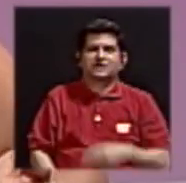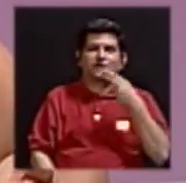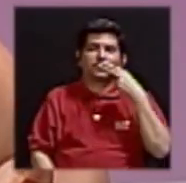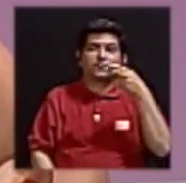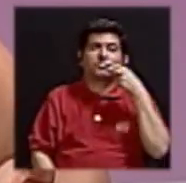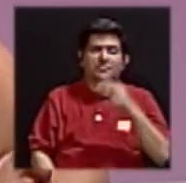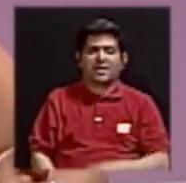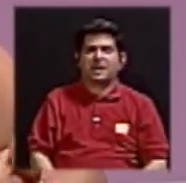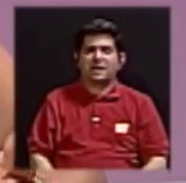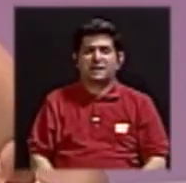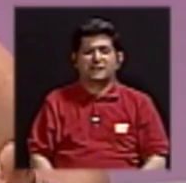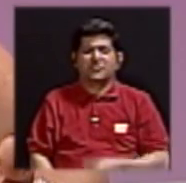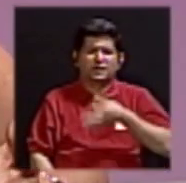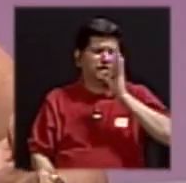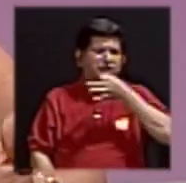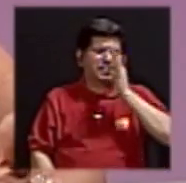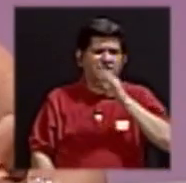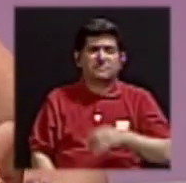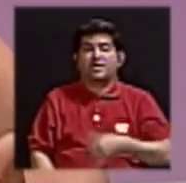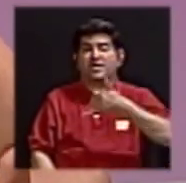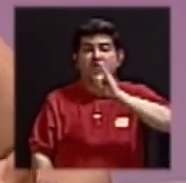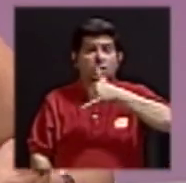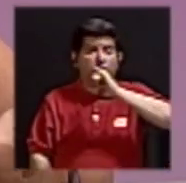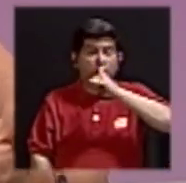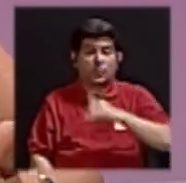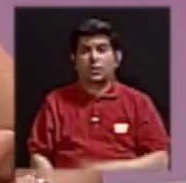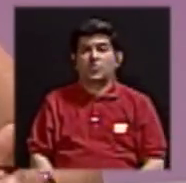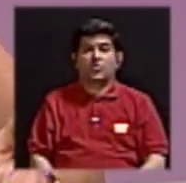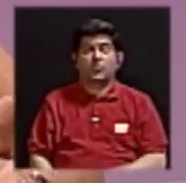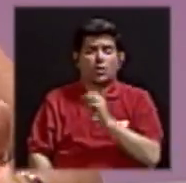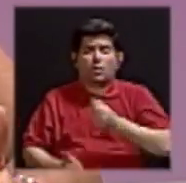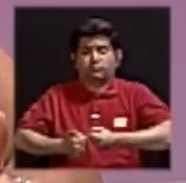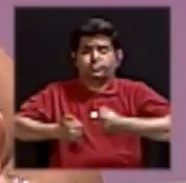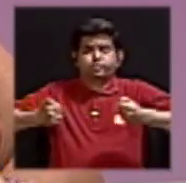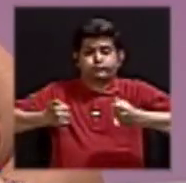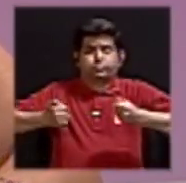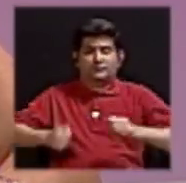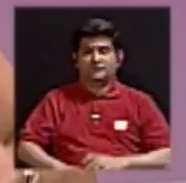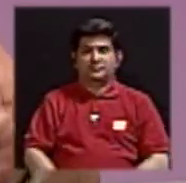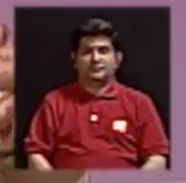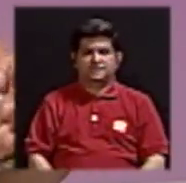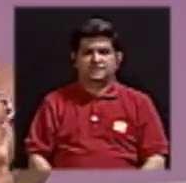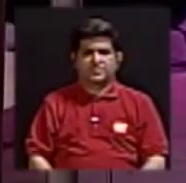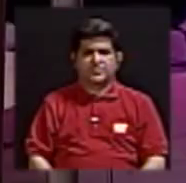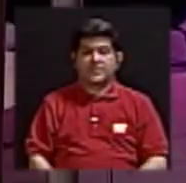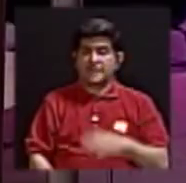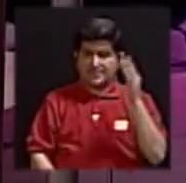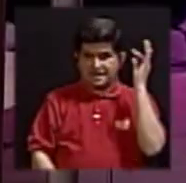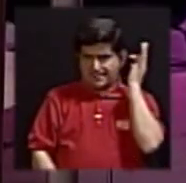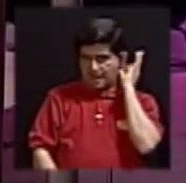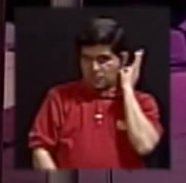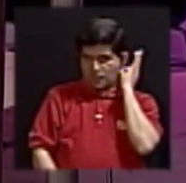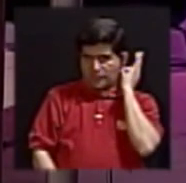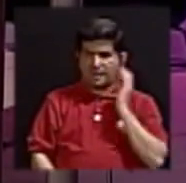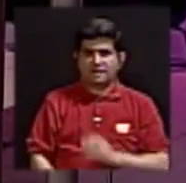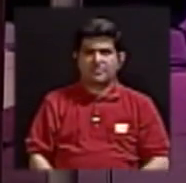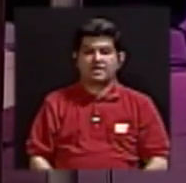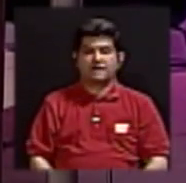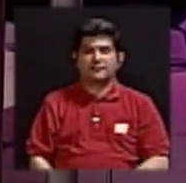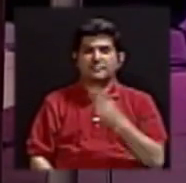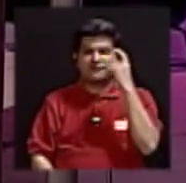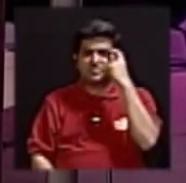Fumado, exceso de café, exceso de licor, exceso de peso, etc. Entonces, la mujer va